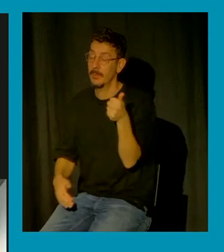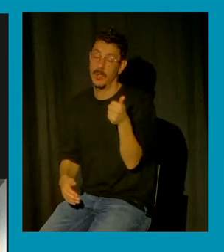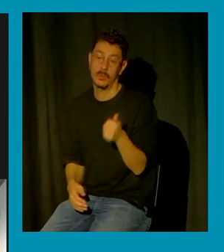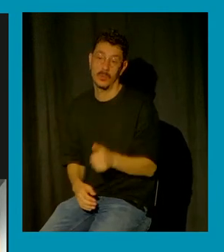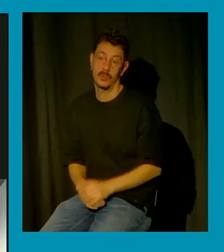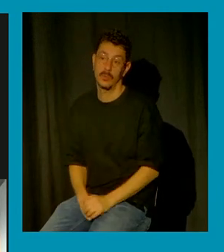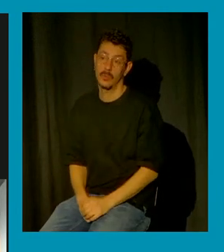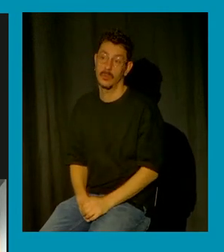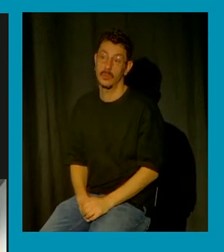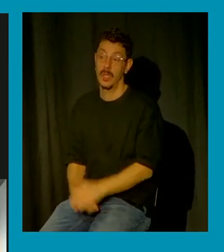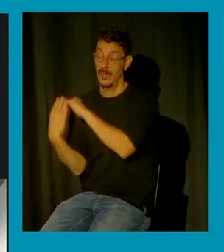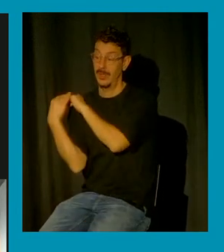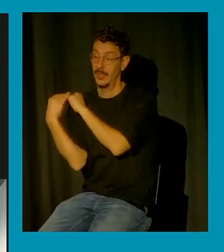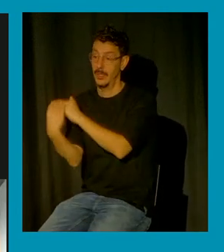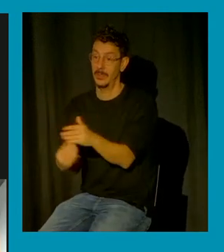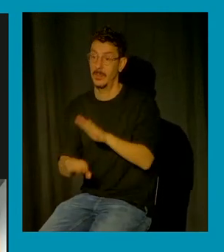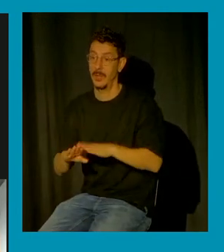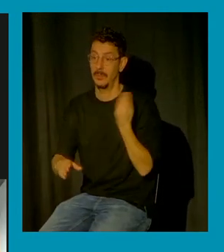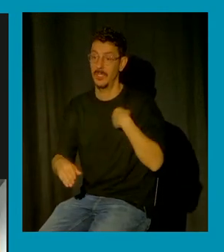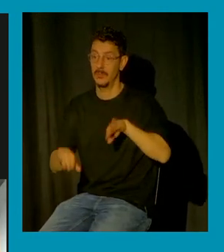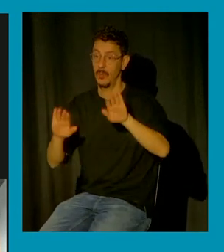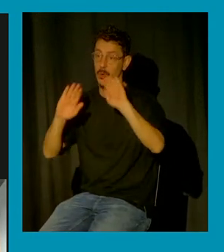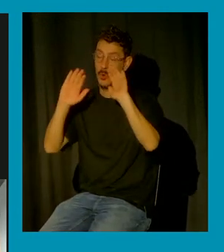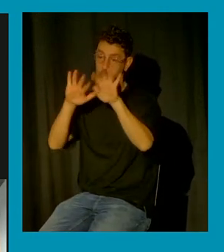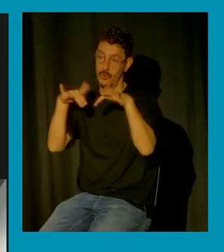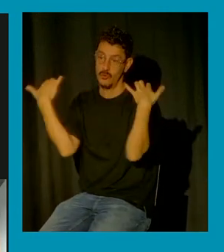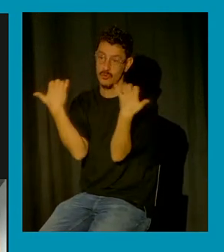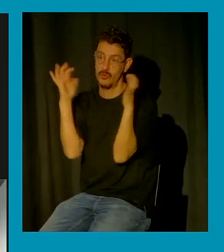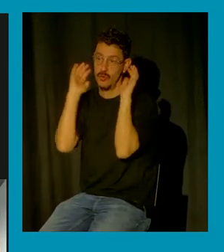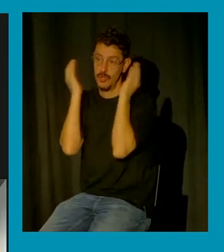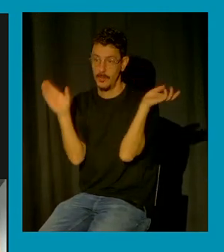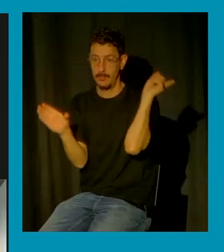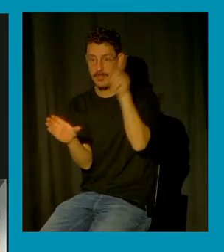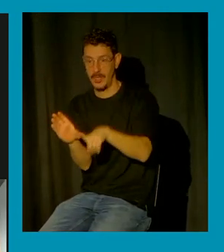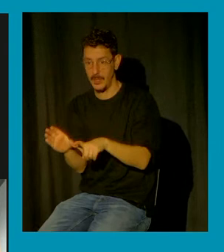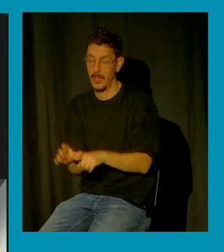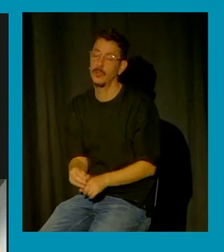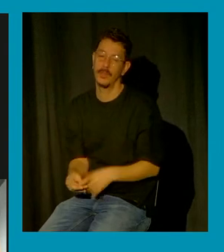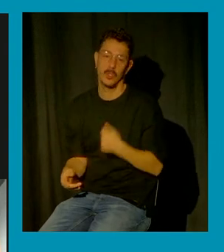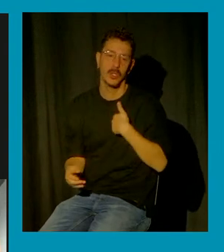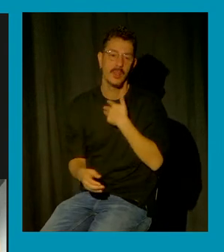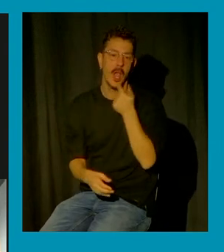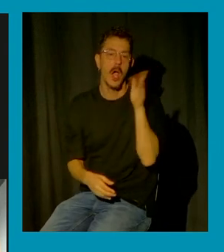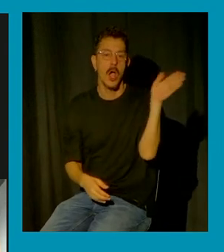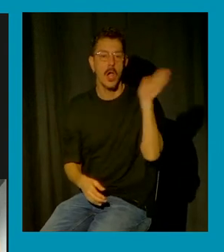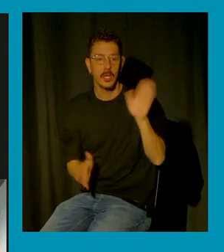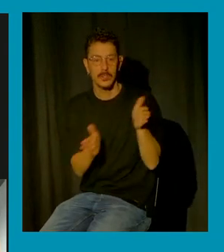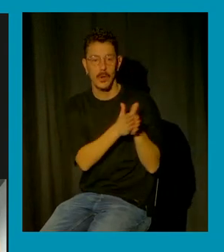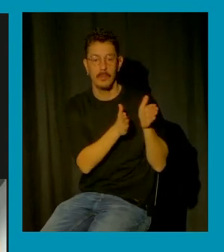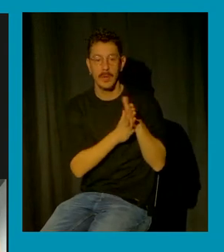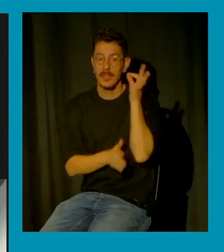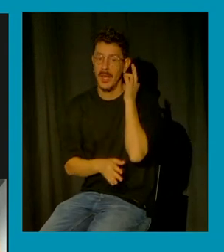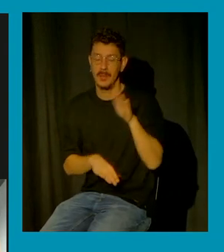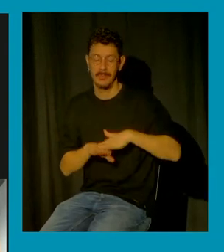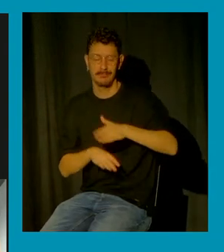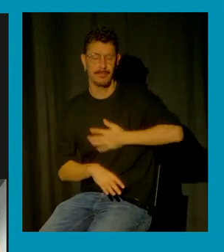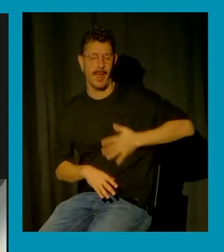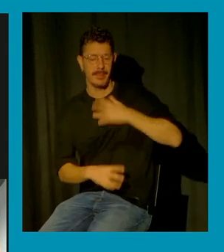por haberme invitado a participar en este congreso saludar a las compañeras que pues siempre es un placer reencontrarme con ellas